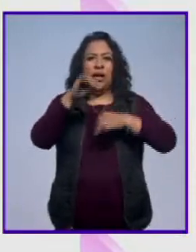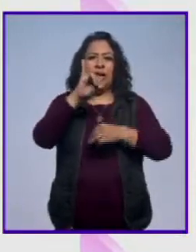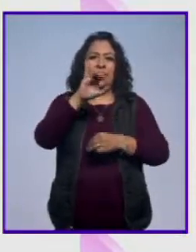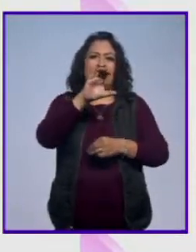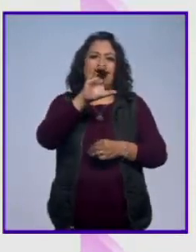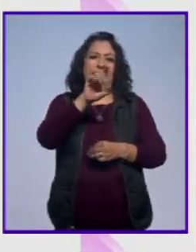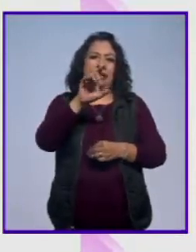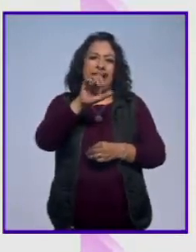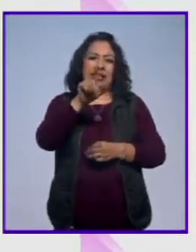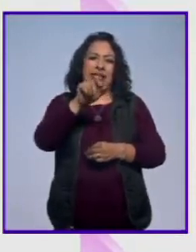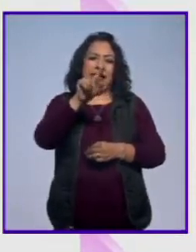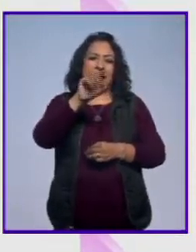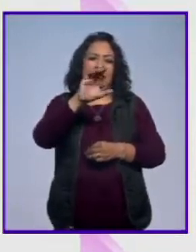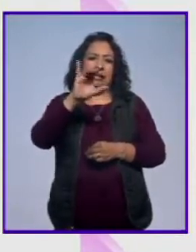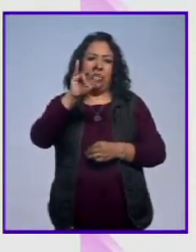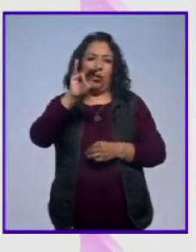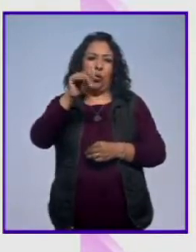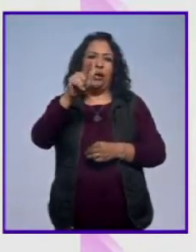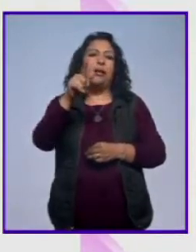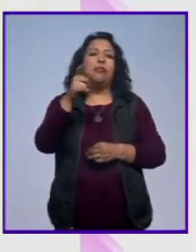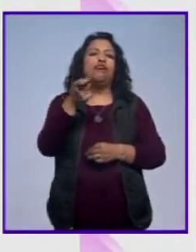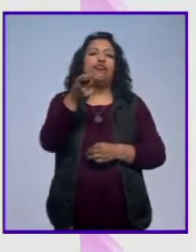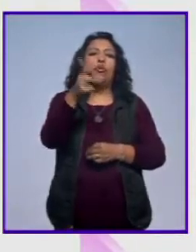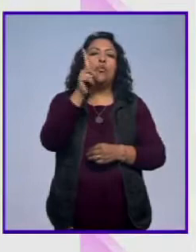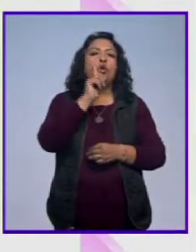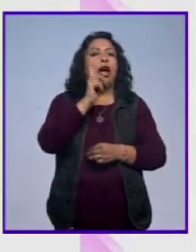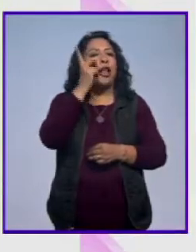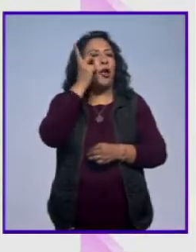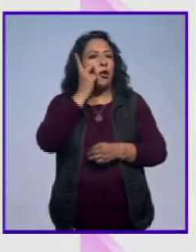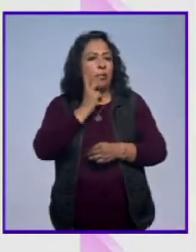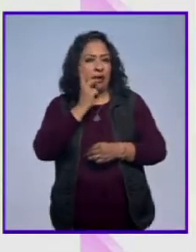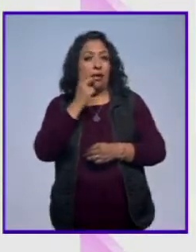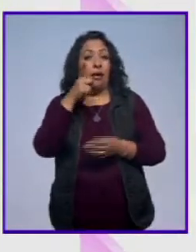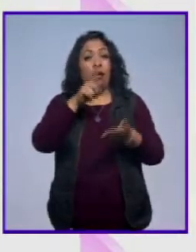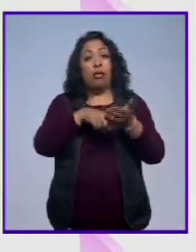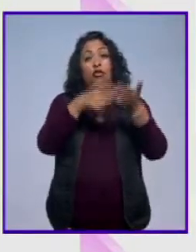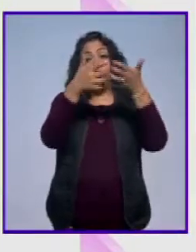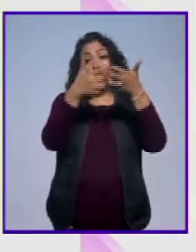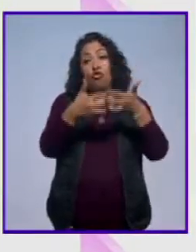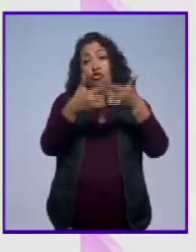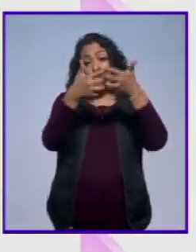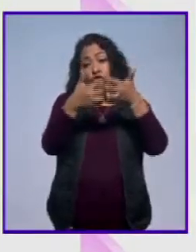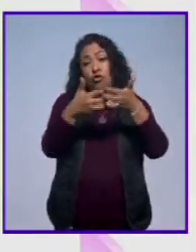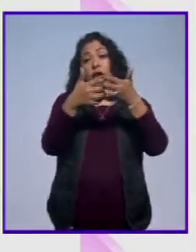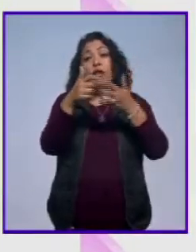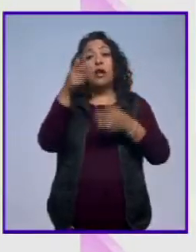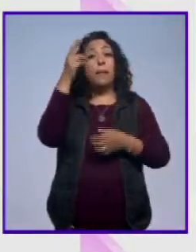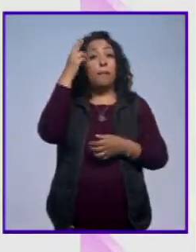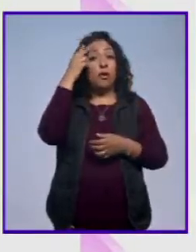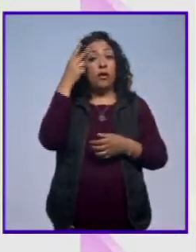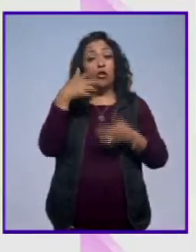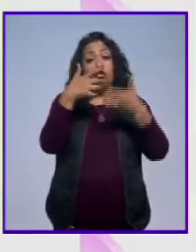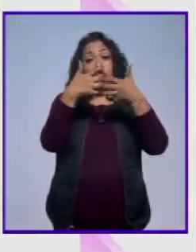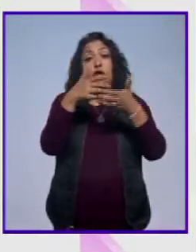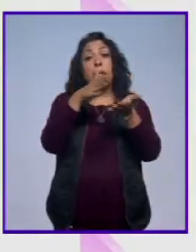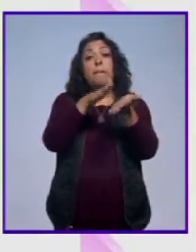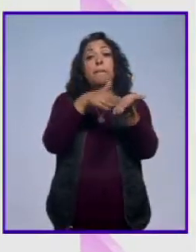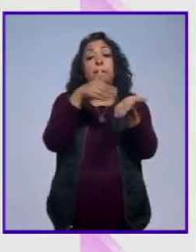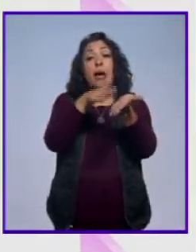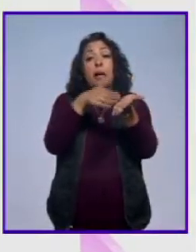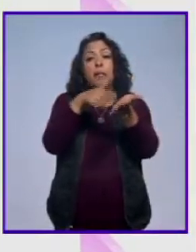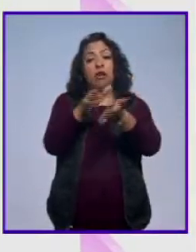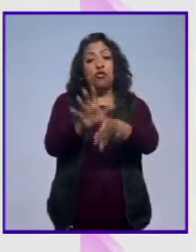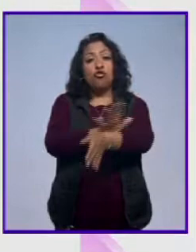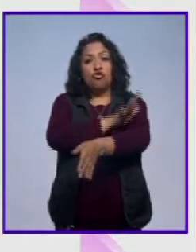Iztaccíhuatl, la Iztaccíhuatl porque es la mujer dormida, donde se construyó una fábrica en el porfiriato que fabricaba papel y